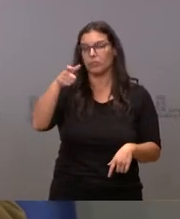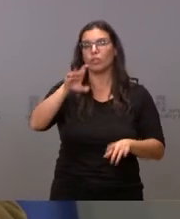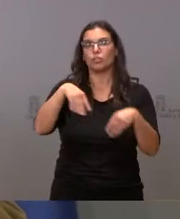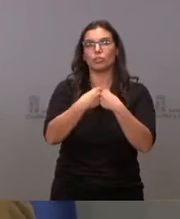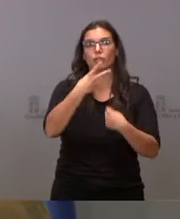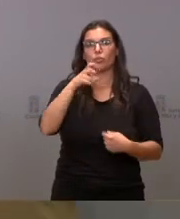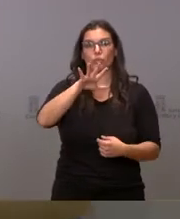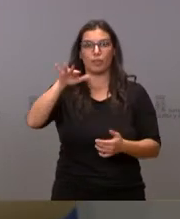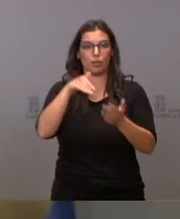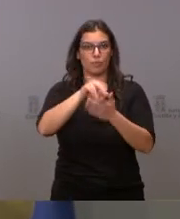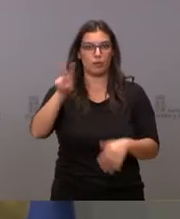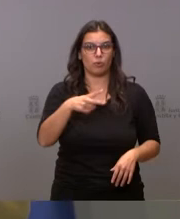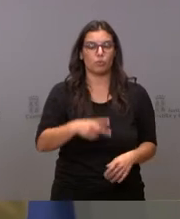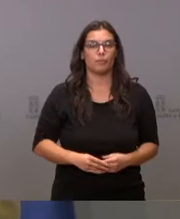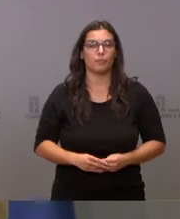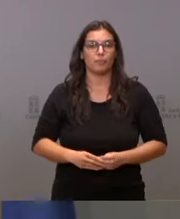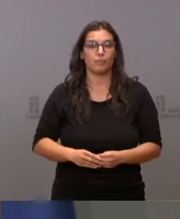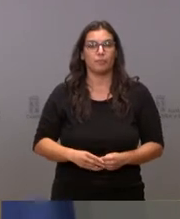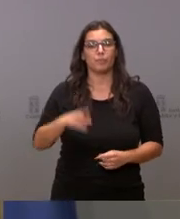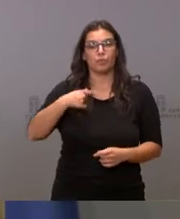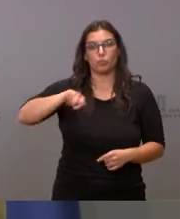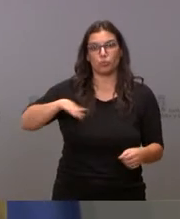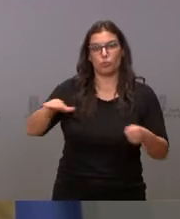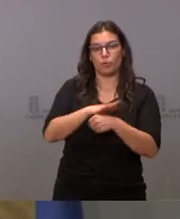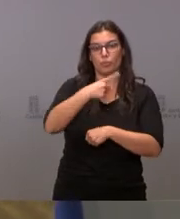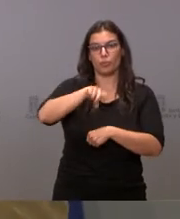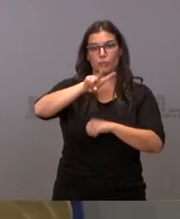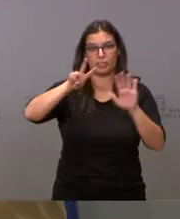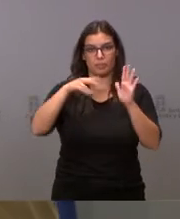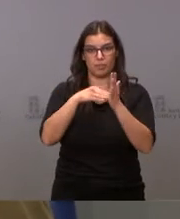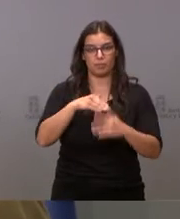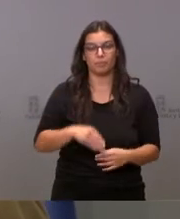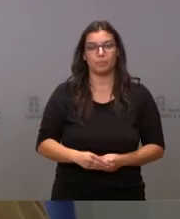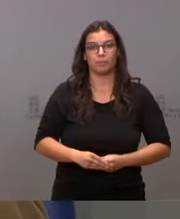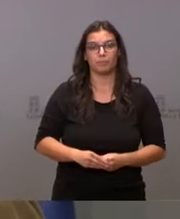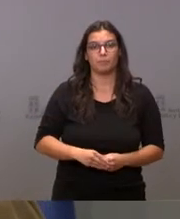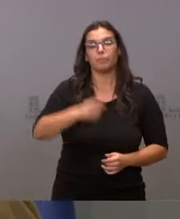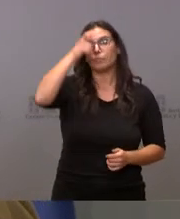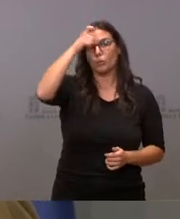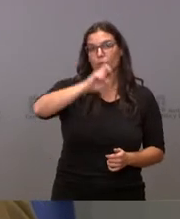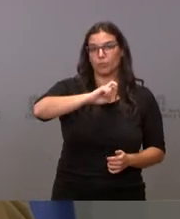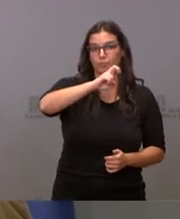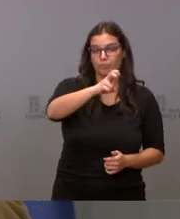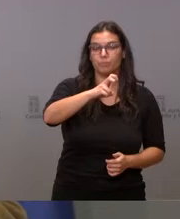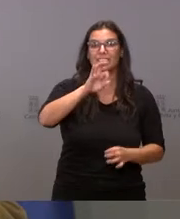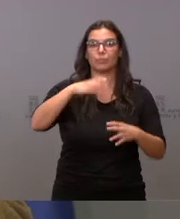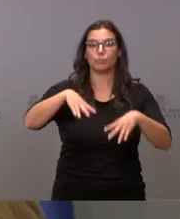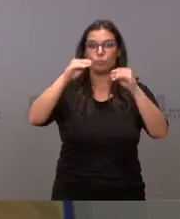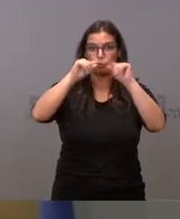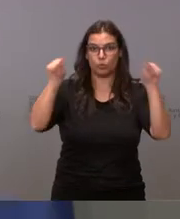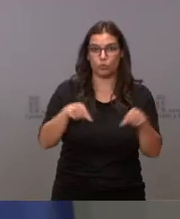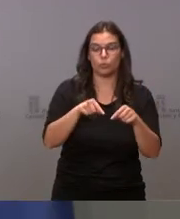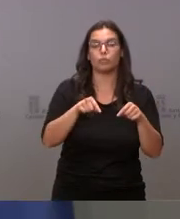255.000 euros, de los que financiamos 127.000. En la localidad burgalesa de Tres